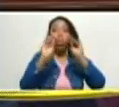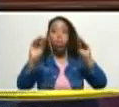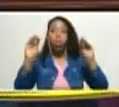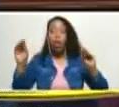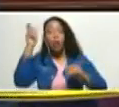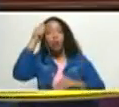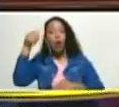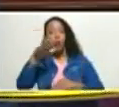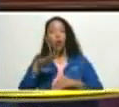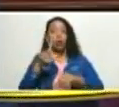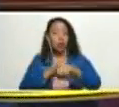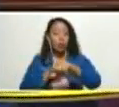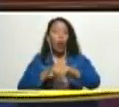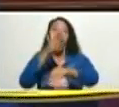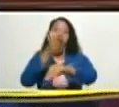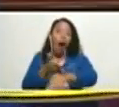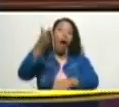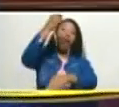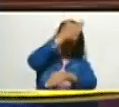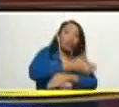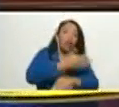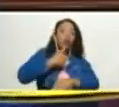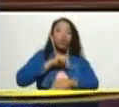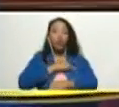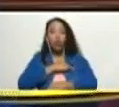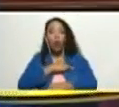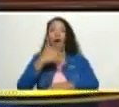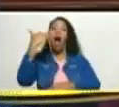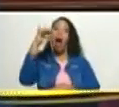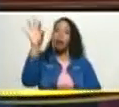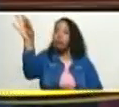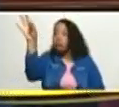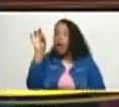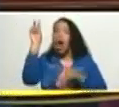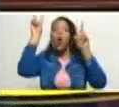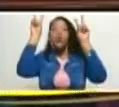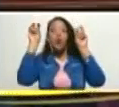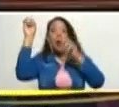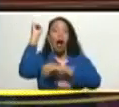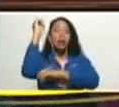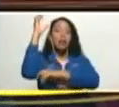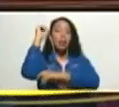con tiempo hay que elegir una nueva asamblea nacional